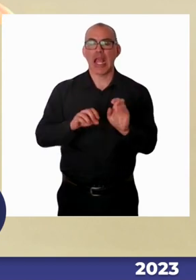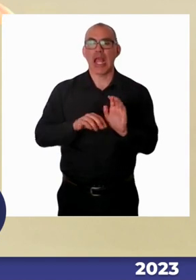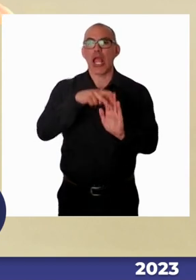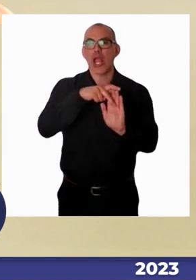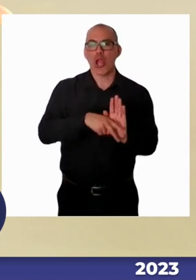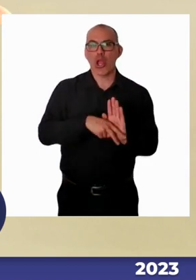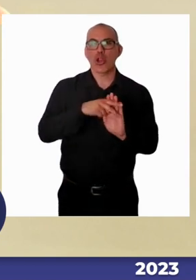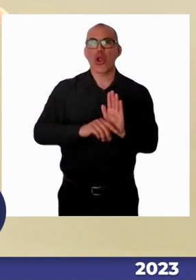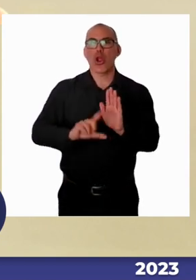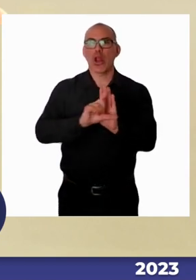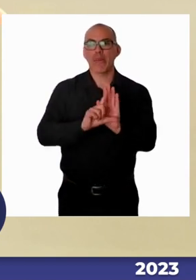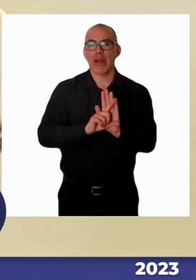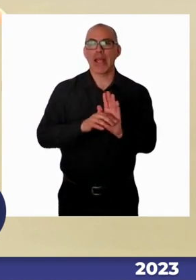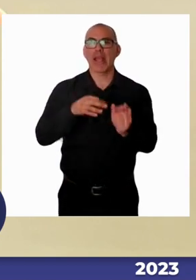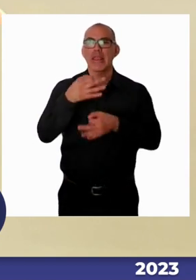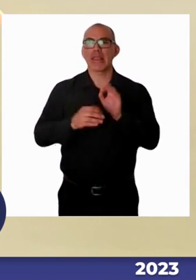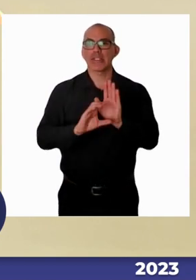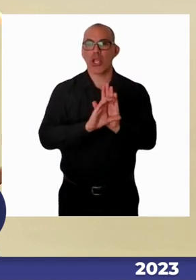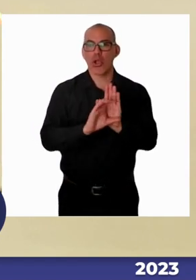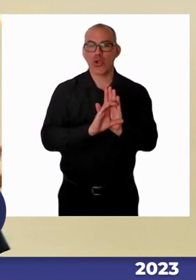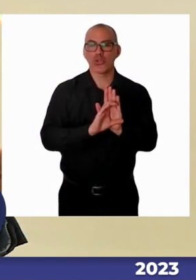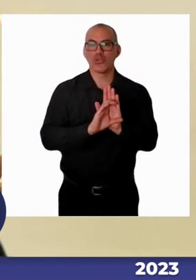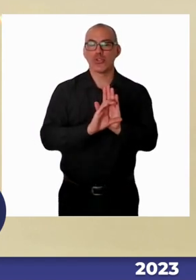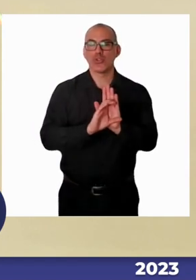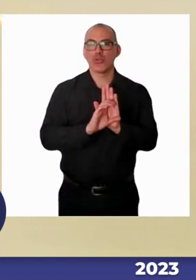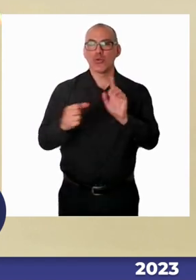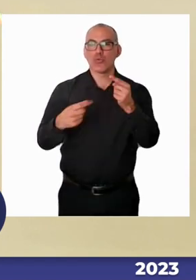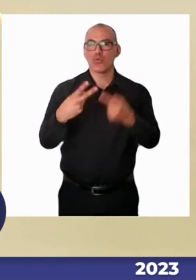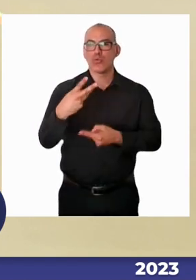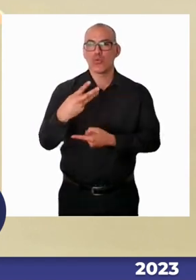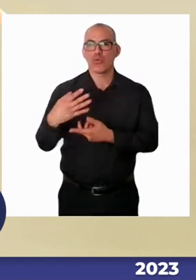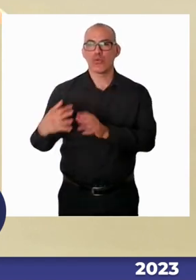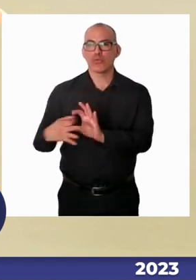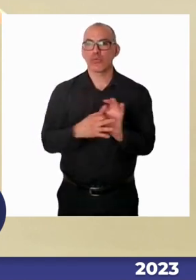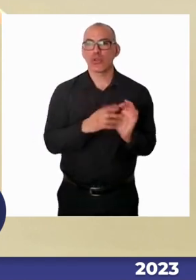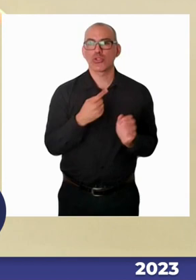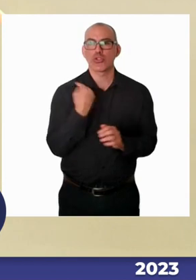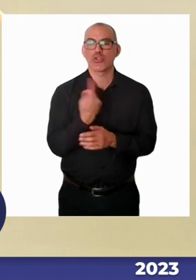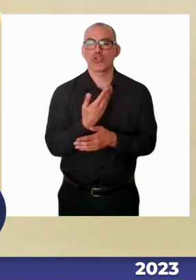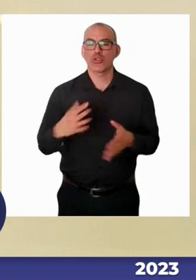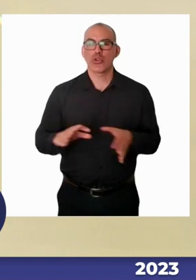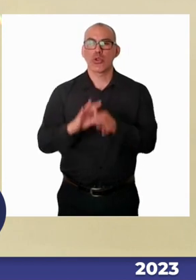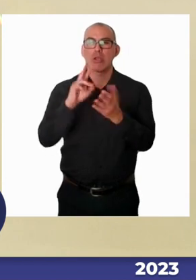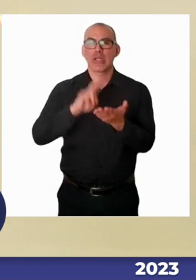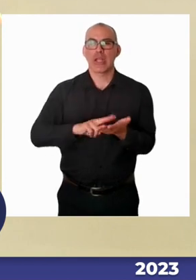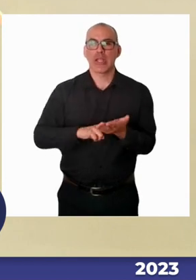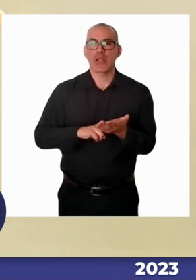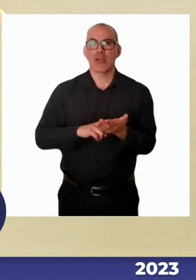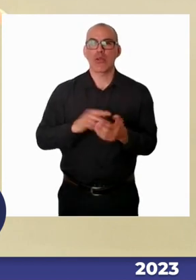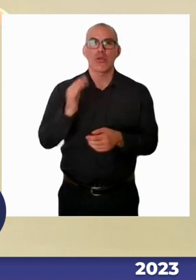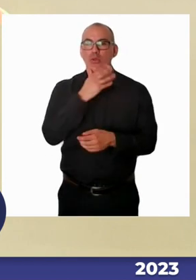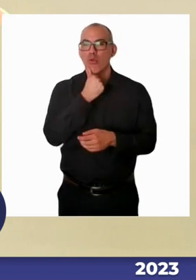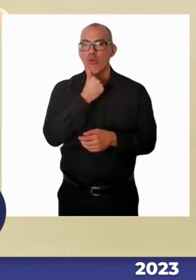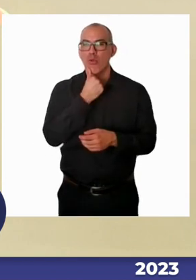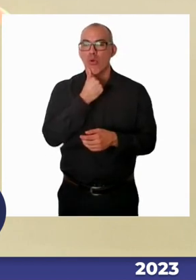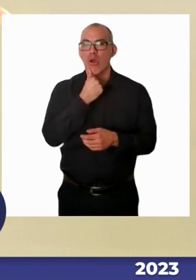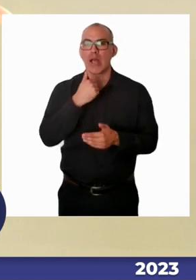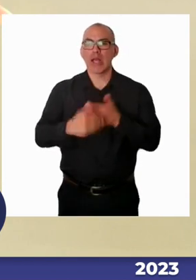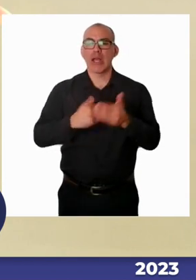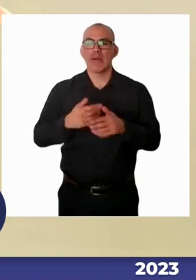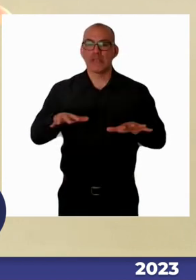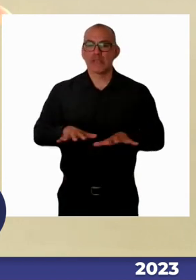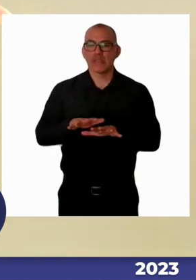discapacidad diferente, ¿verdad?, tenemos que construir los medios y las condiciones para que esa discapacidad diferente se pueda resolver de una manera